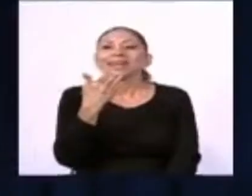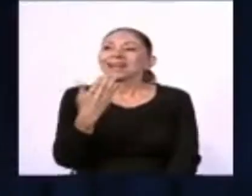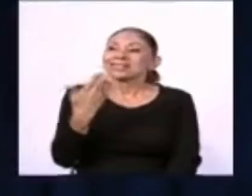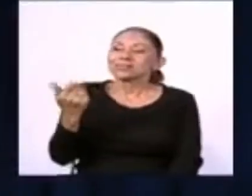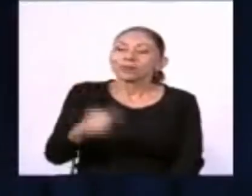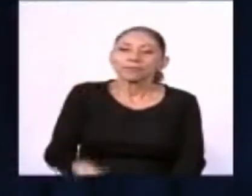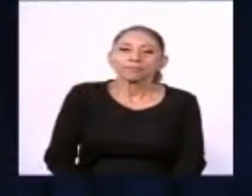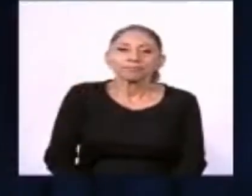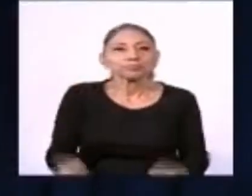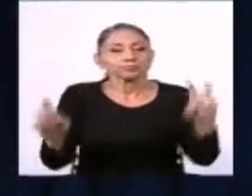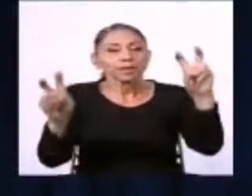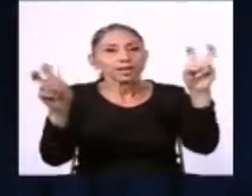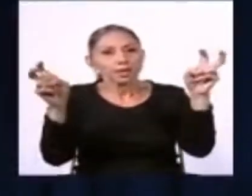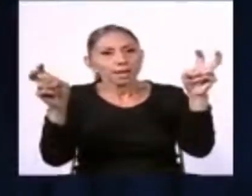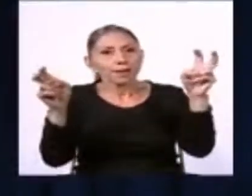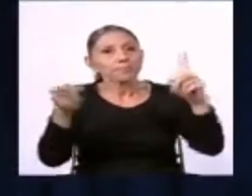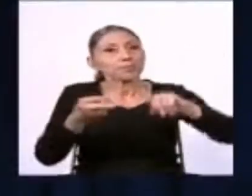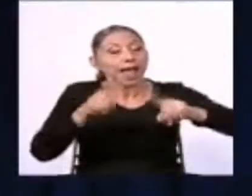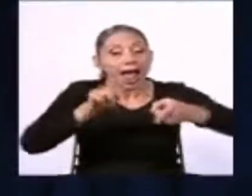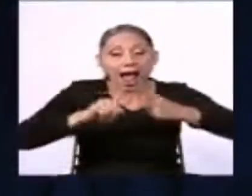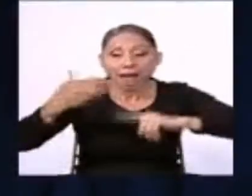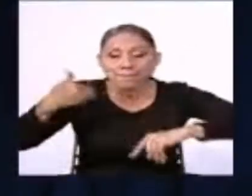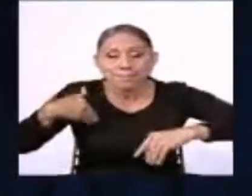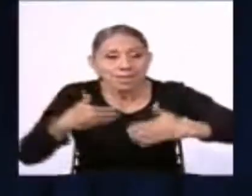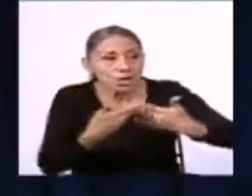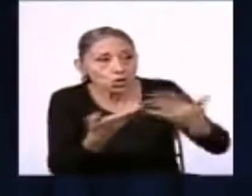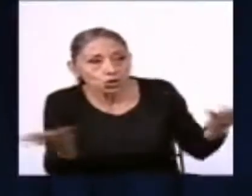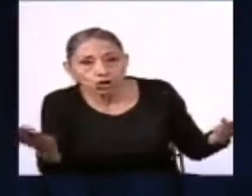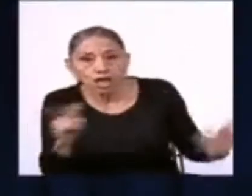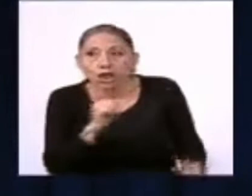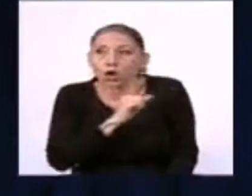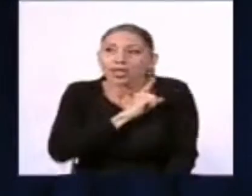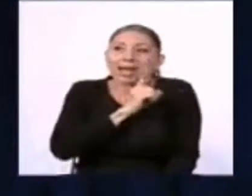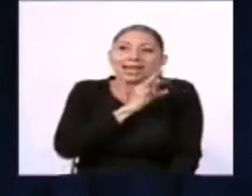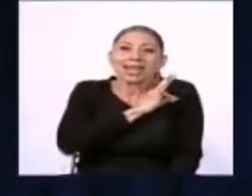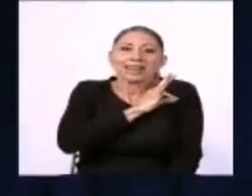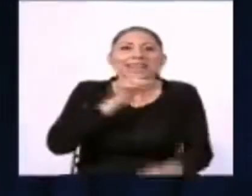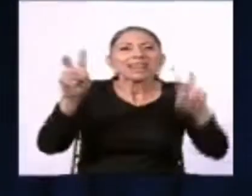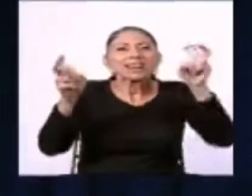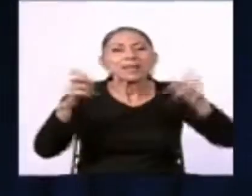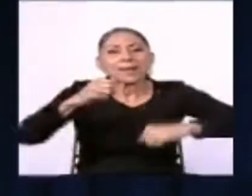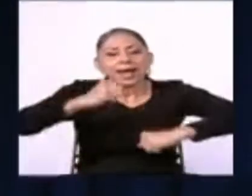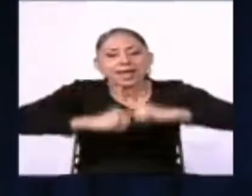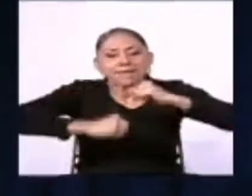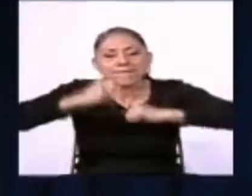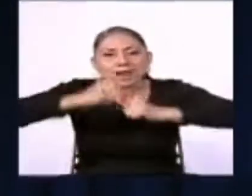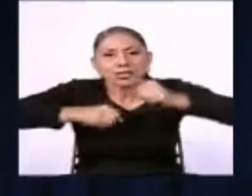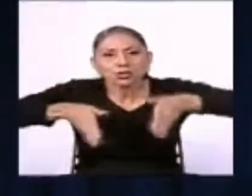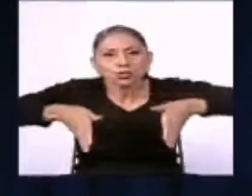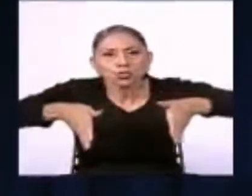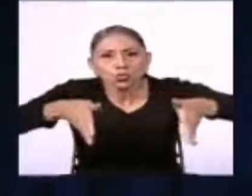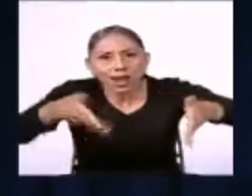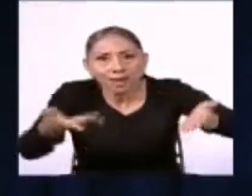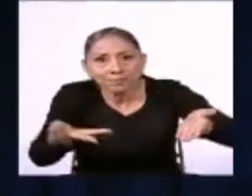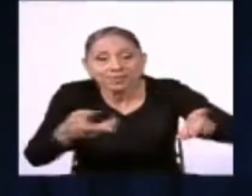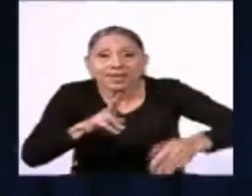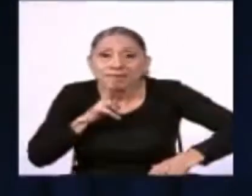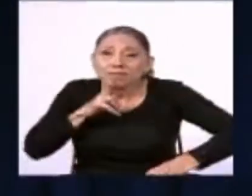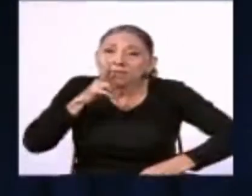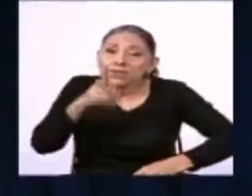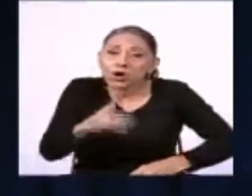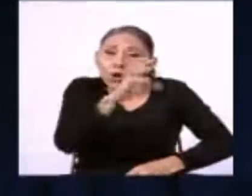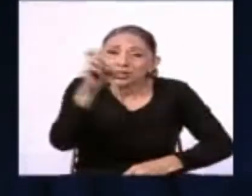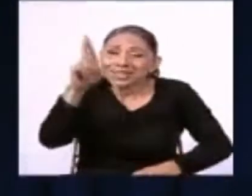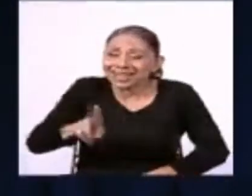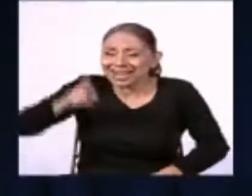El tema, amigos y doña Linet, es infraestructura y ciertamente que Costa Rica necesita de mucho